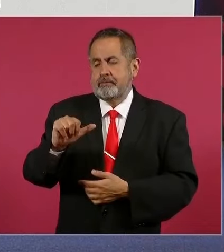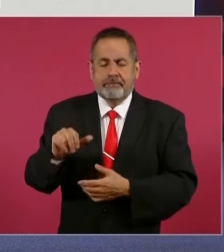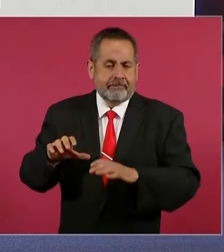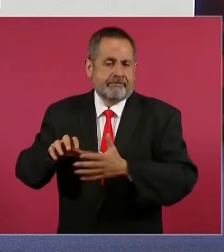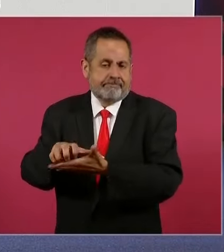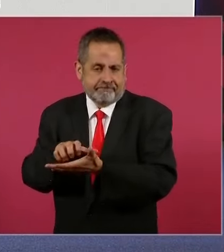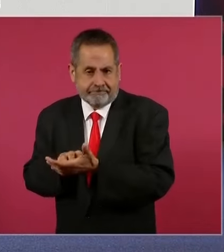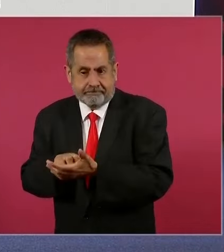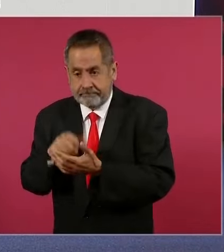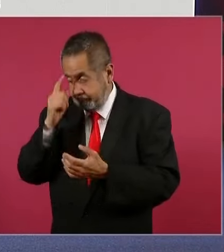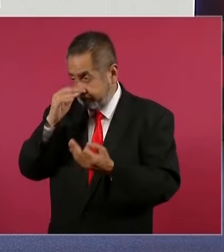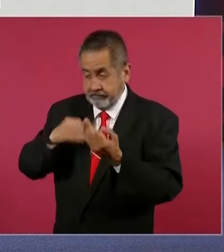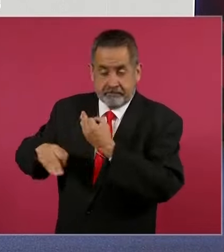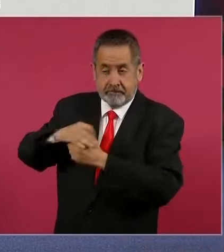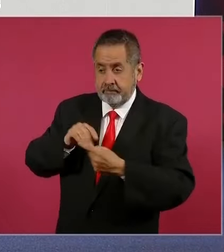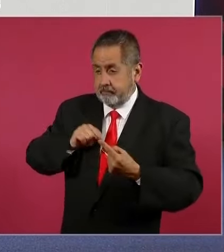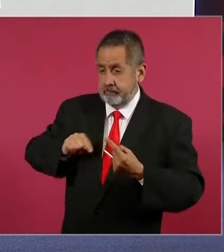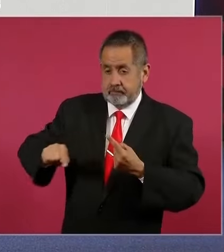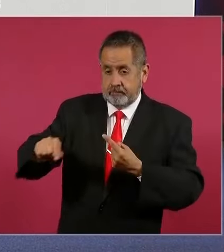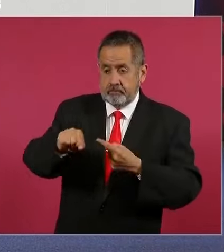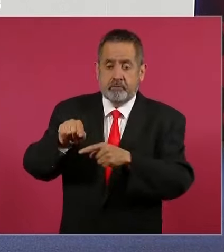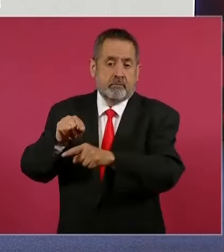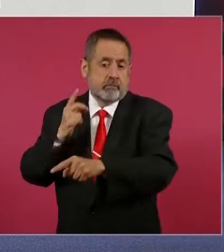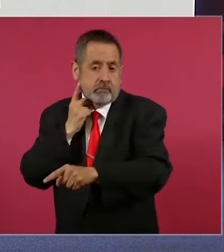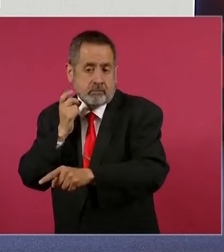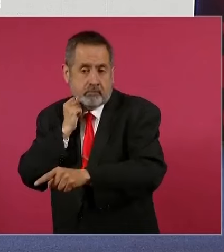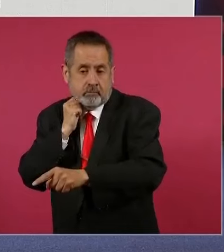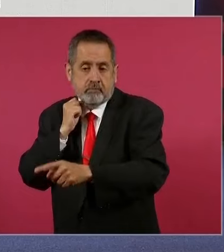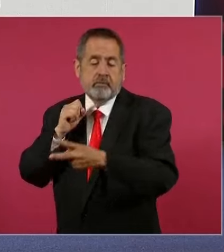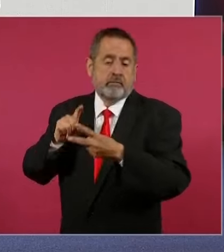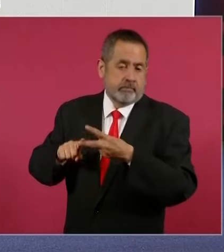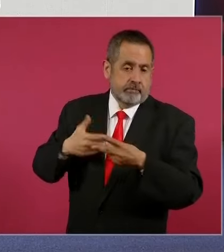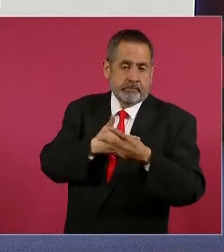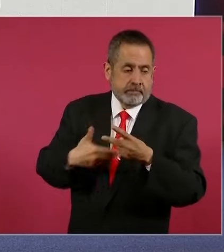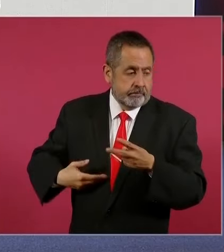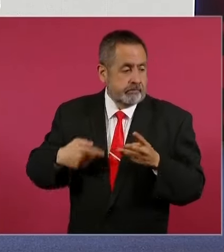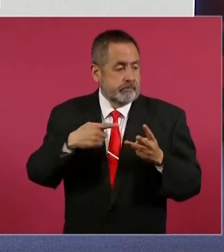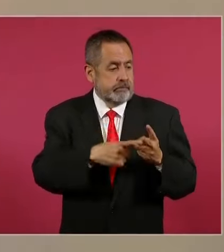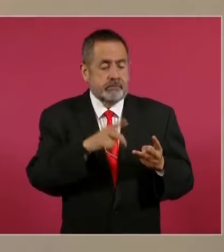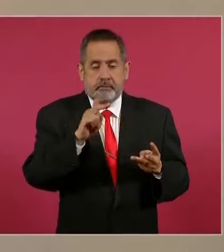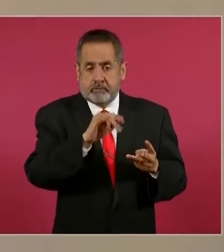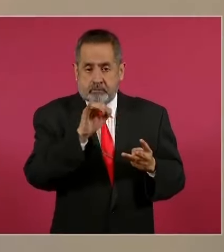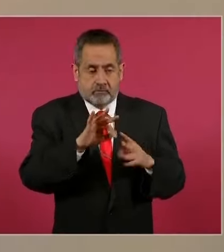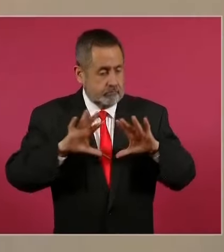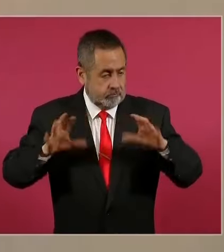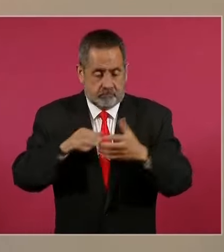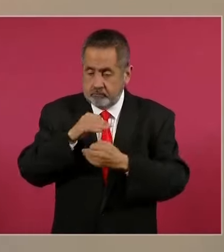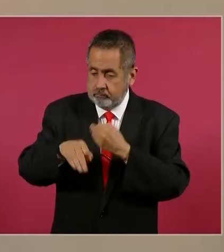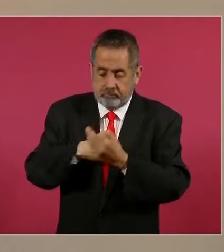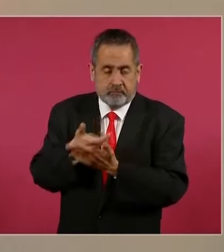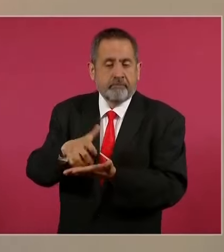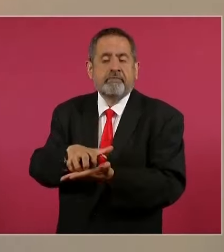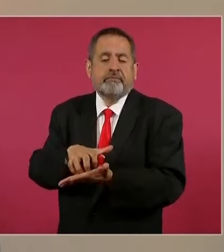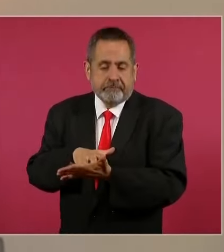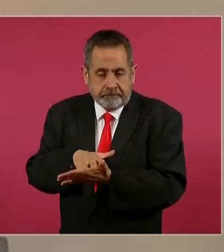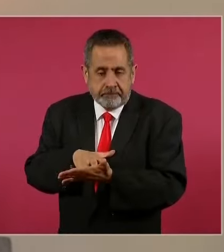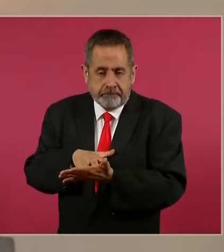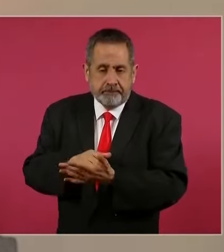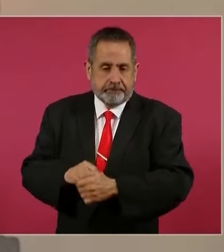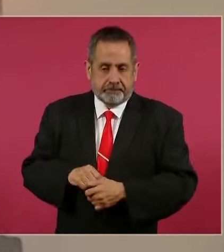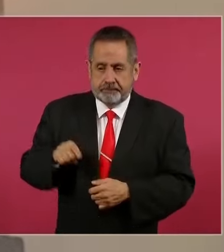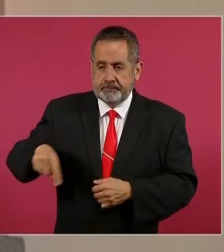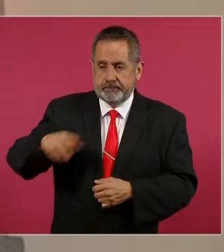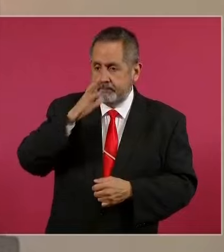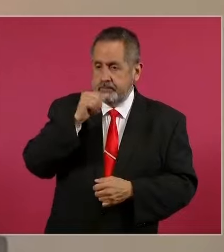poderes de la Unión y a todas las autoridades del Estado mexicano. Se prohíbe la adquisición y la